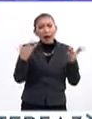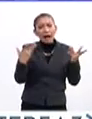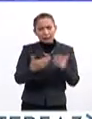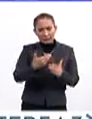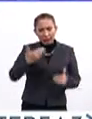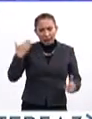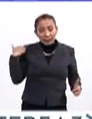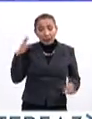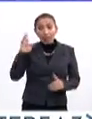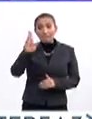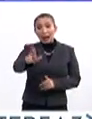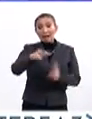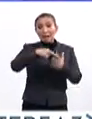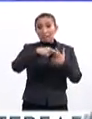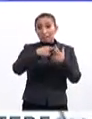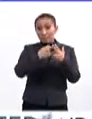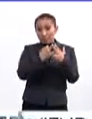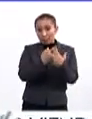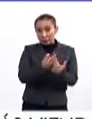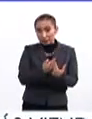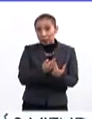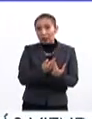o sea, el martes inicia,